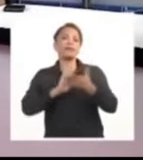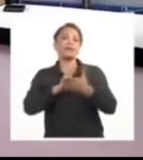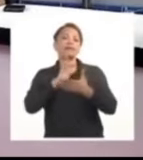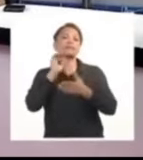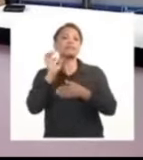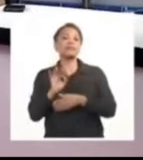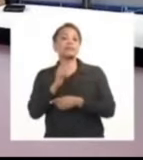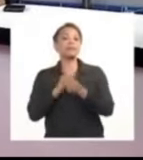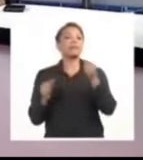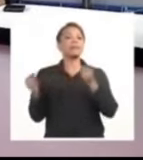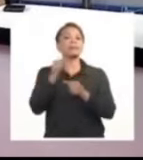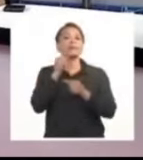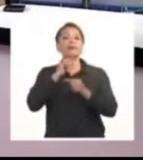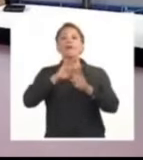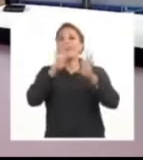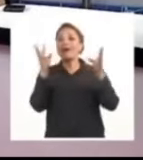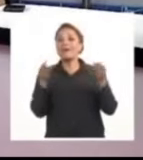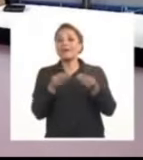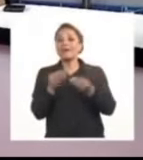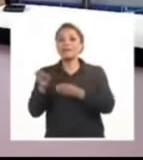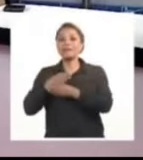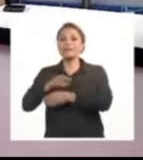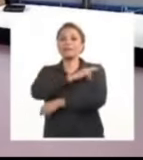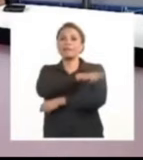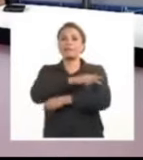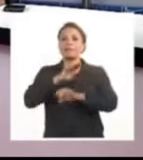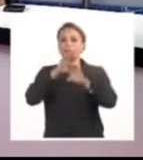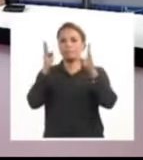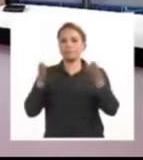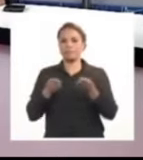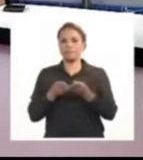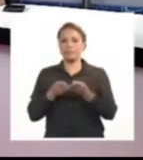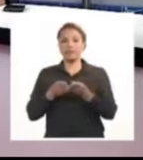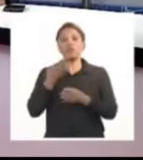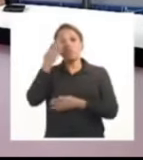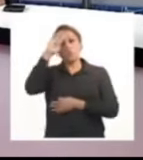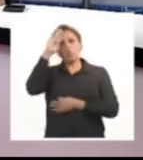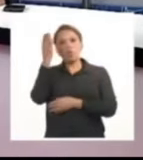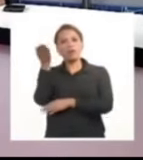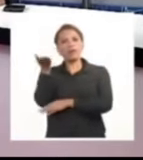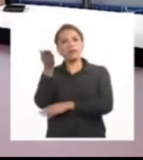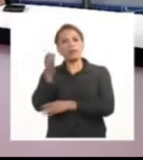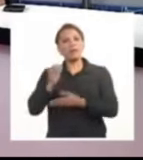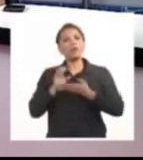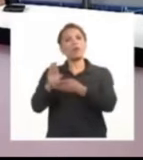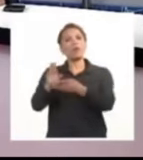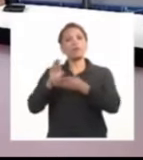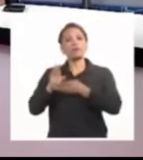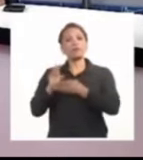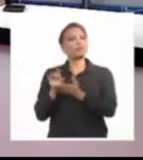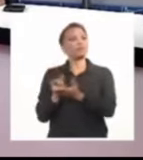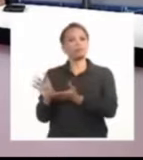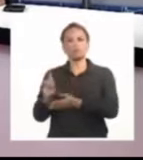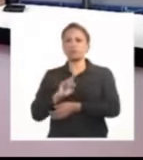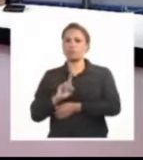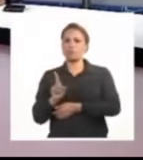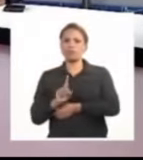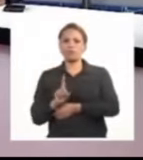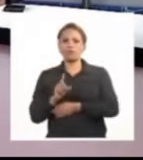abarcar a todos los países que integran el hemisferio lo que nuestra región reclama es cooperación no exclusión